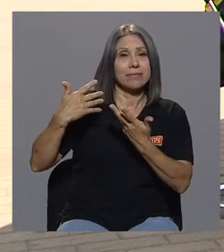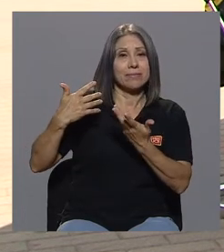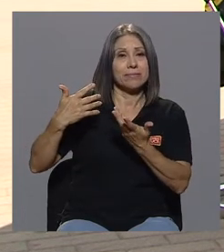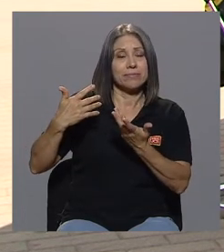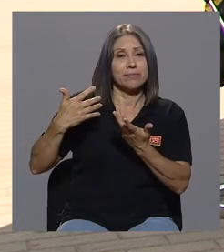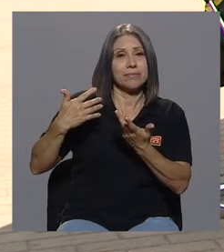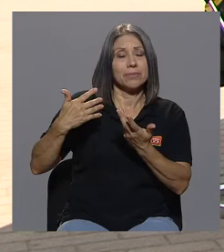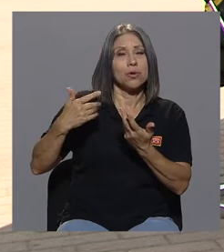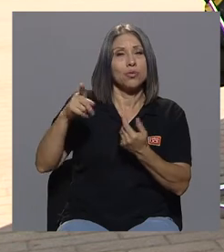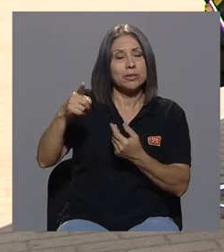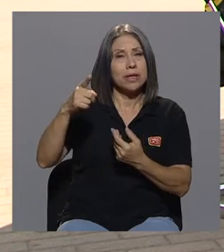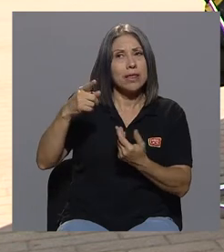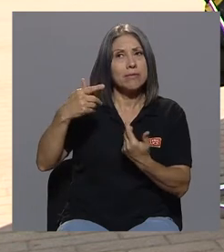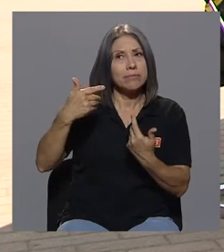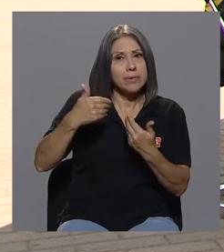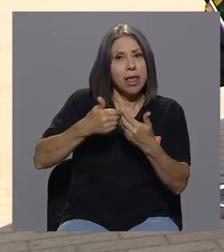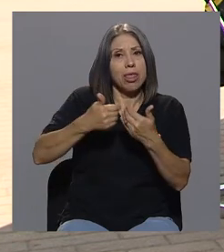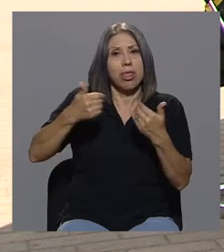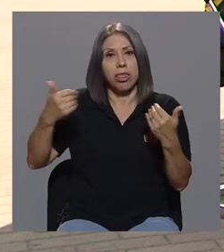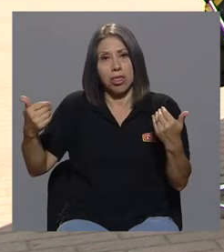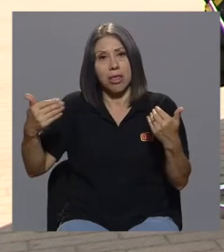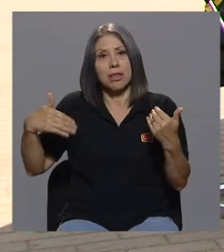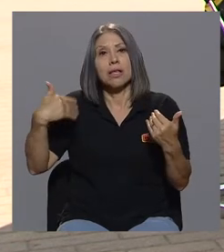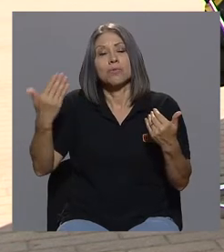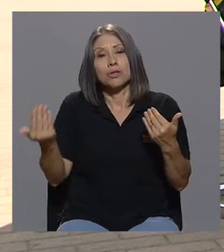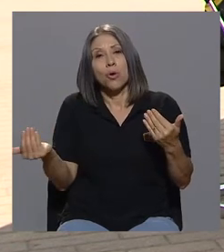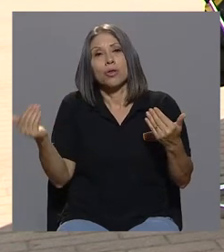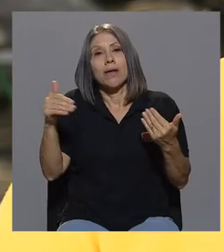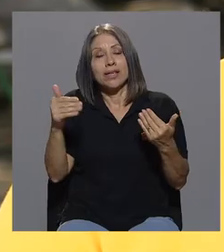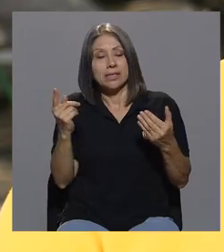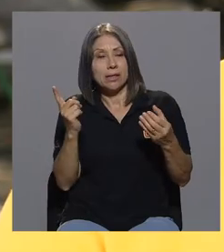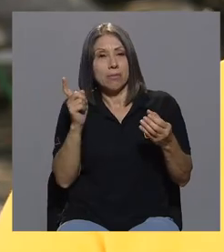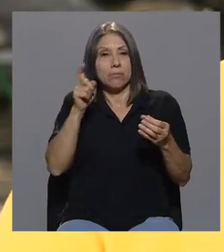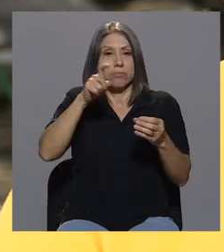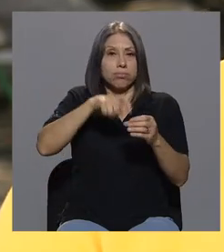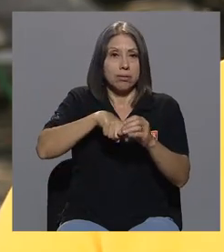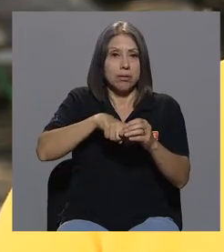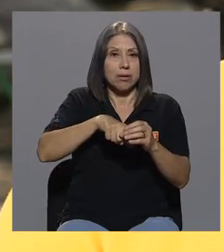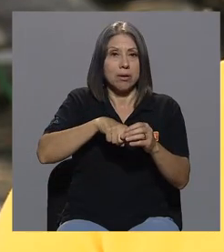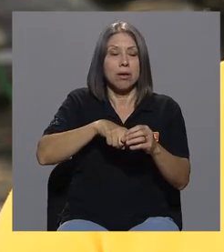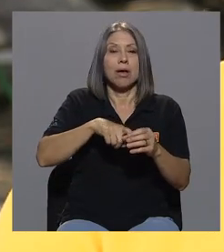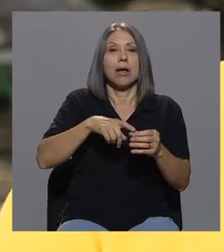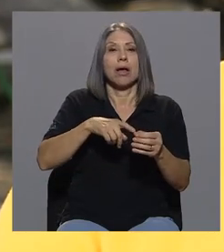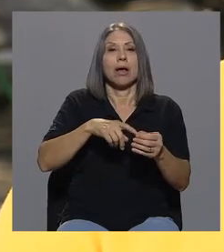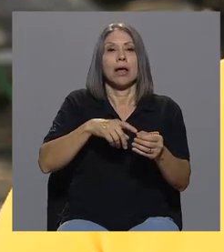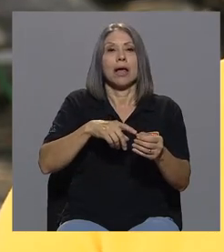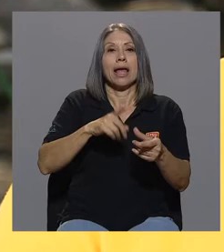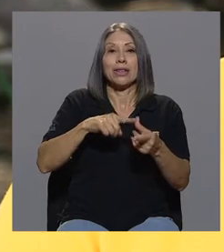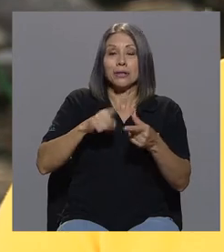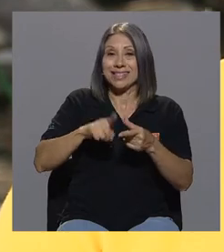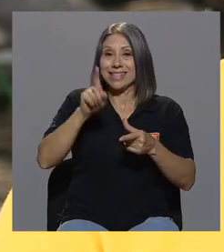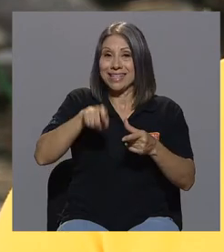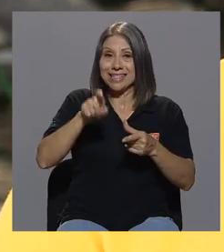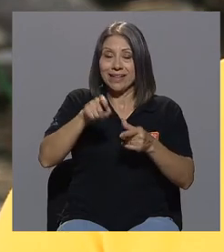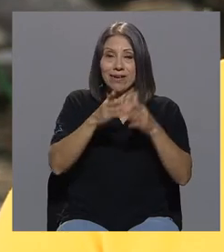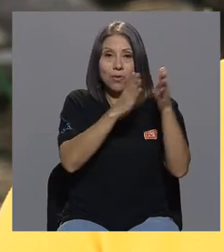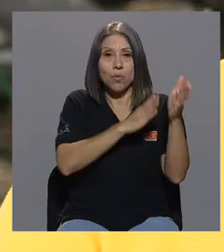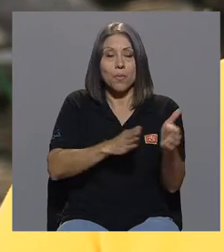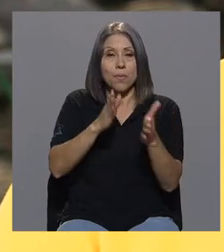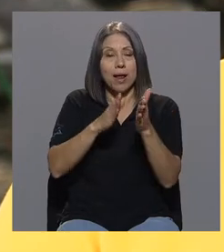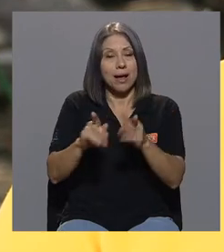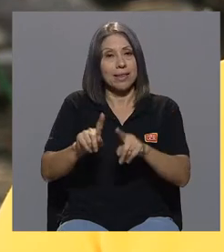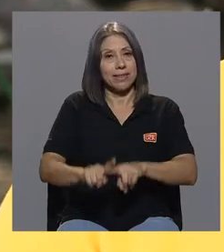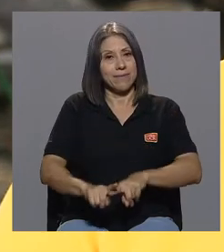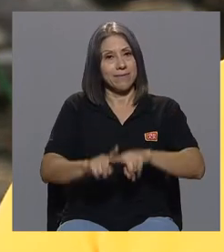regresar y para retomar digamos la universidad necesitaban de un plan muy diferente que le